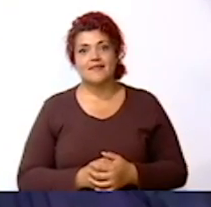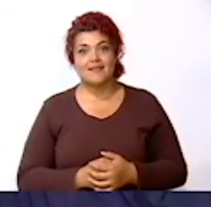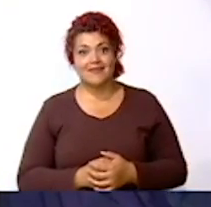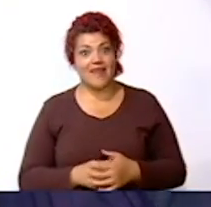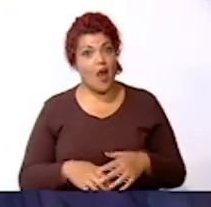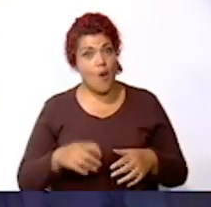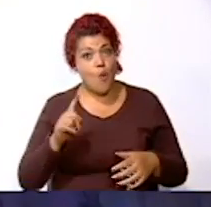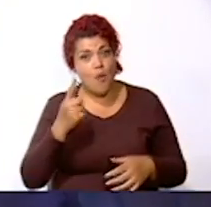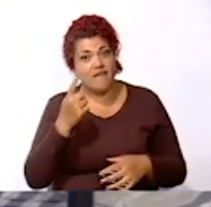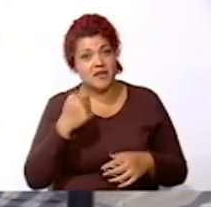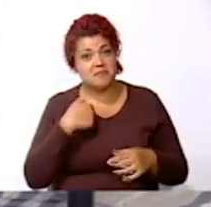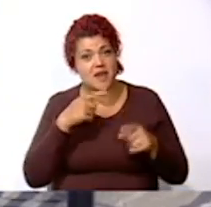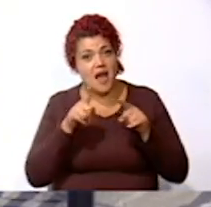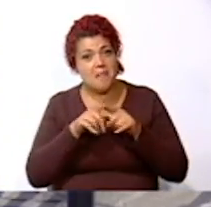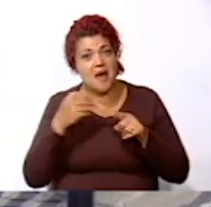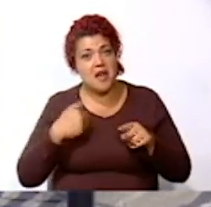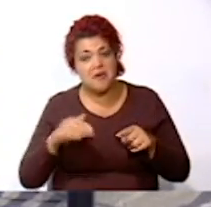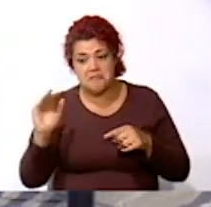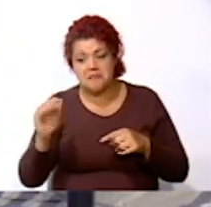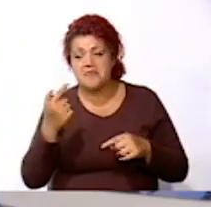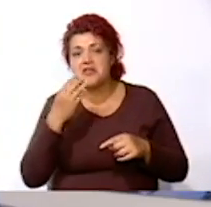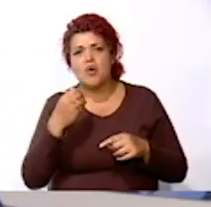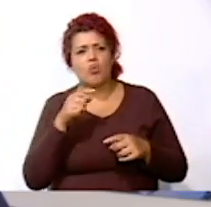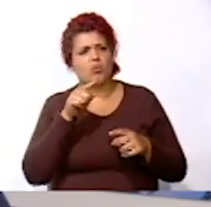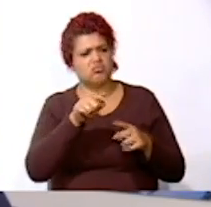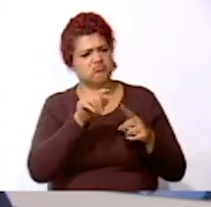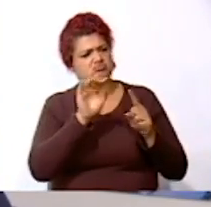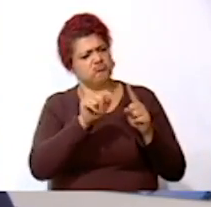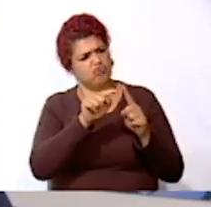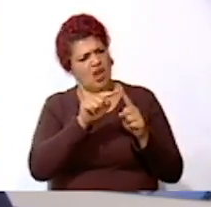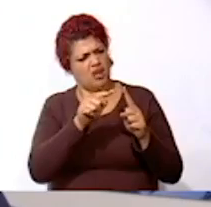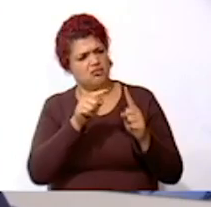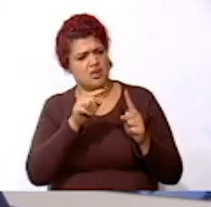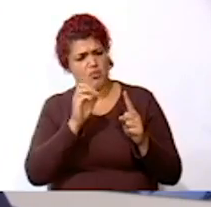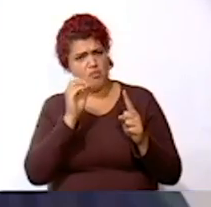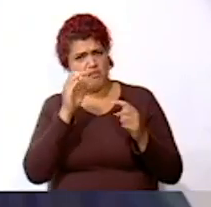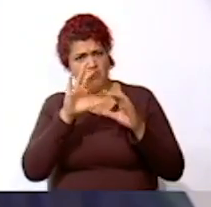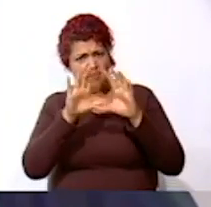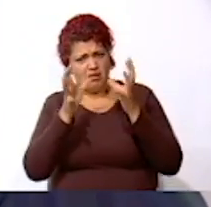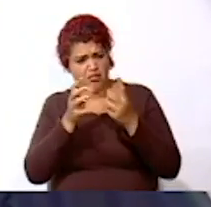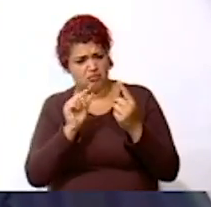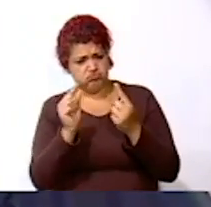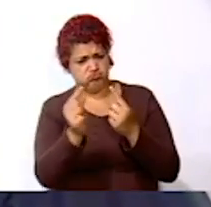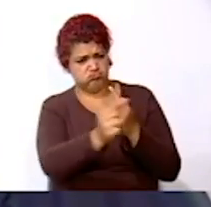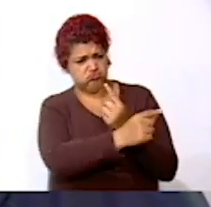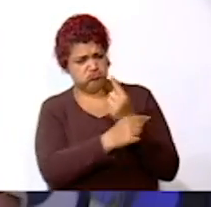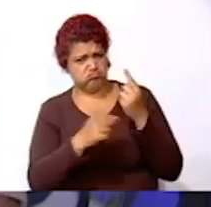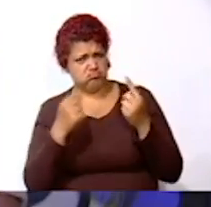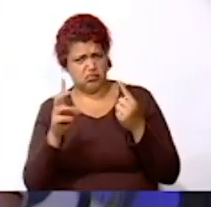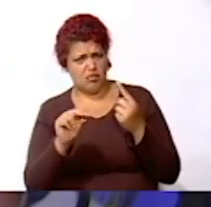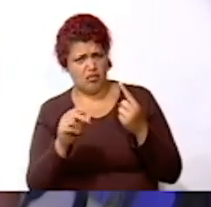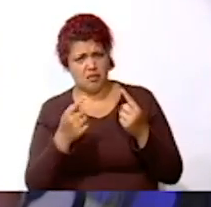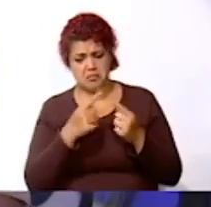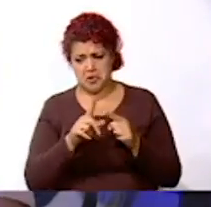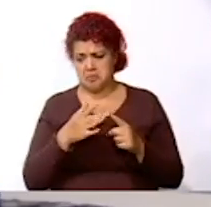Una vez mi hermanito me dijo, es que Juan, el mundo no gira alrededor suyo. ¿Pero para mí sí?